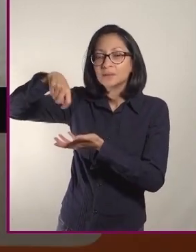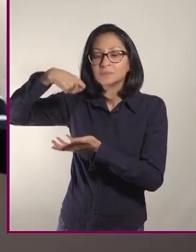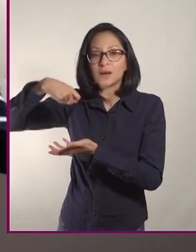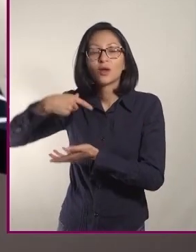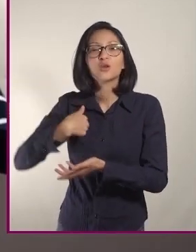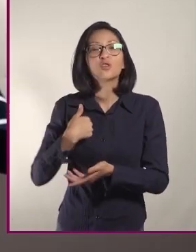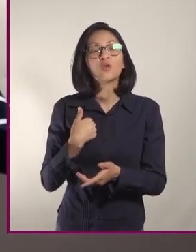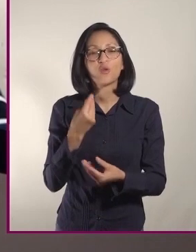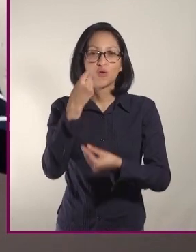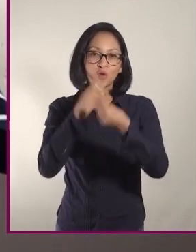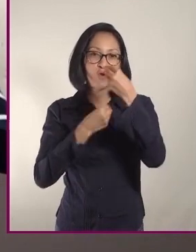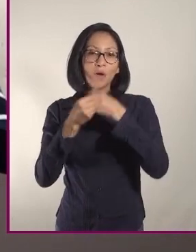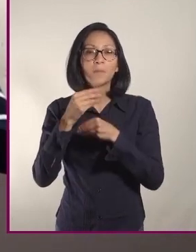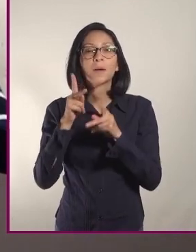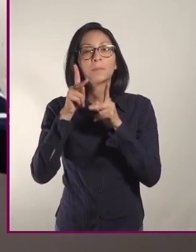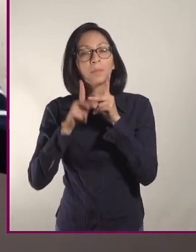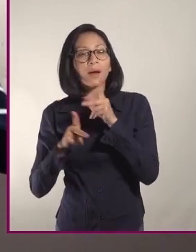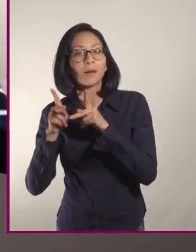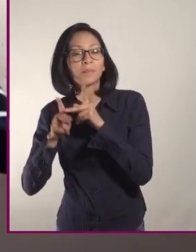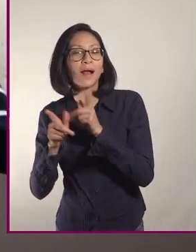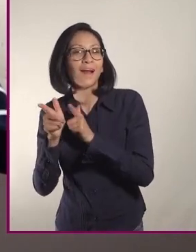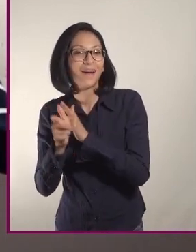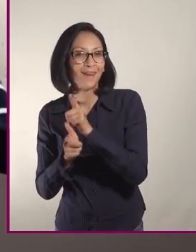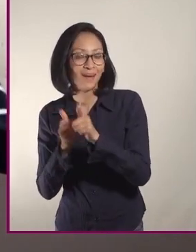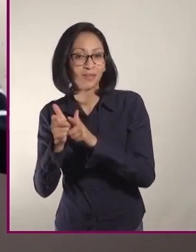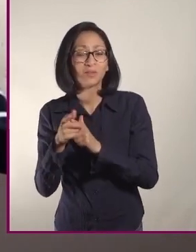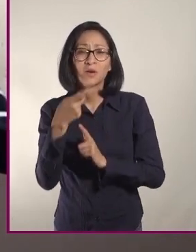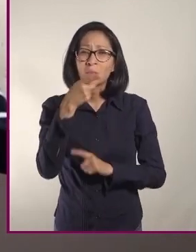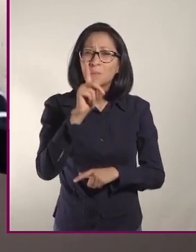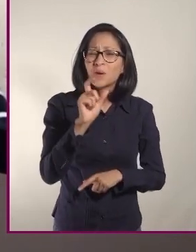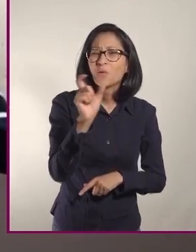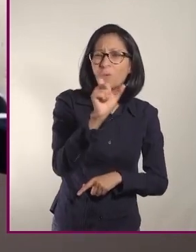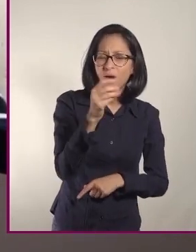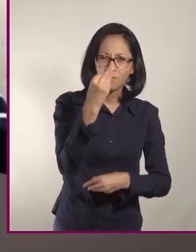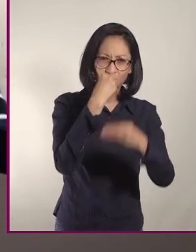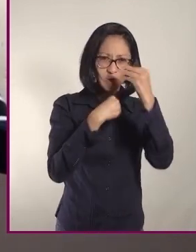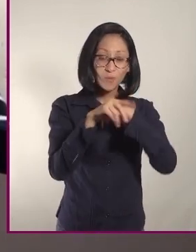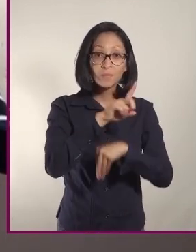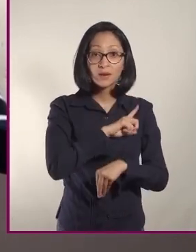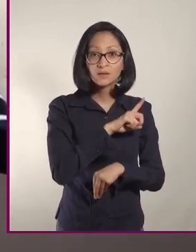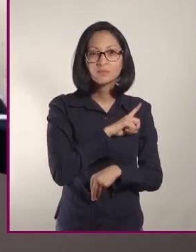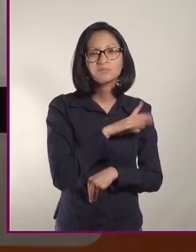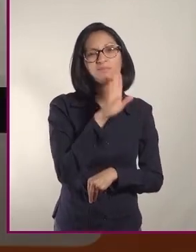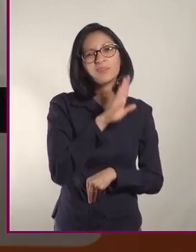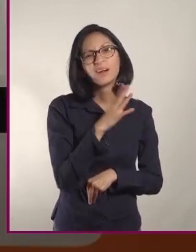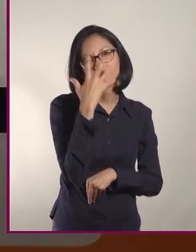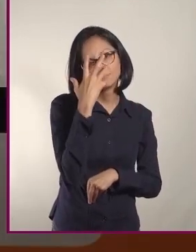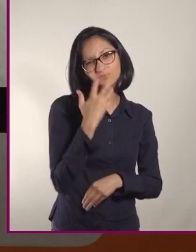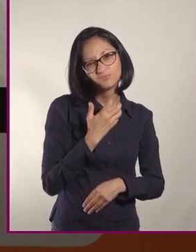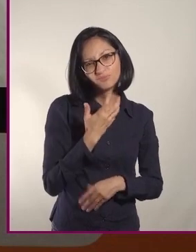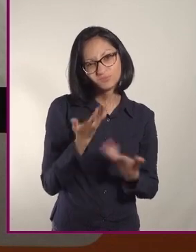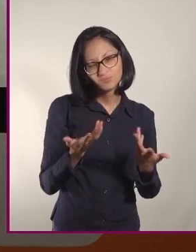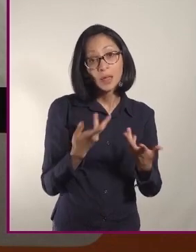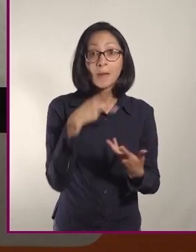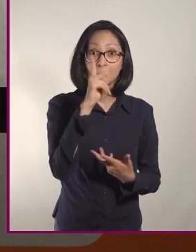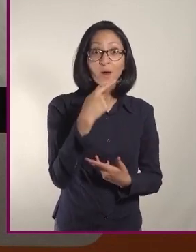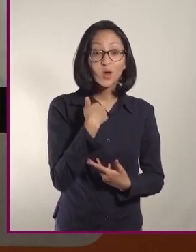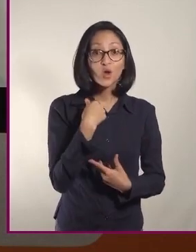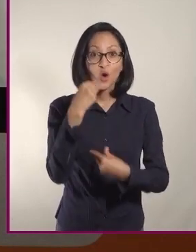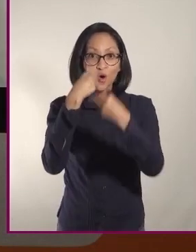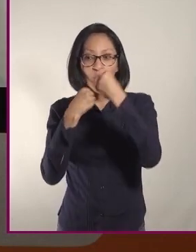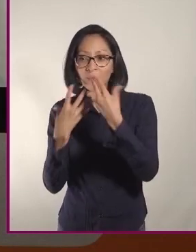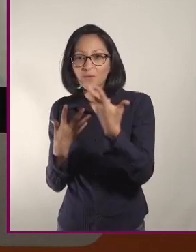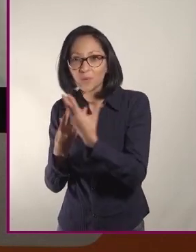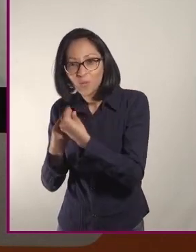pausada. Por otro lado, pues comer solo siempre tiene un factor que puede ser un poco triste, ¿no? En cambio, si estamos comiendo con